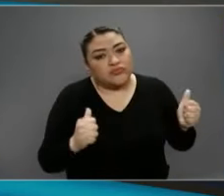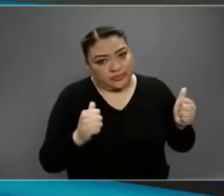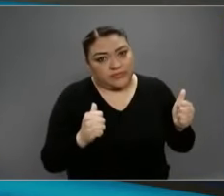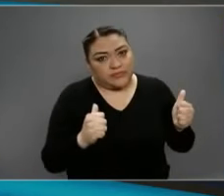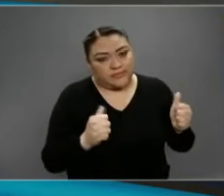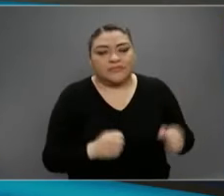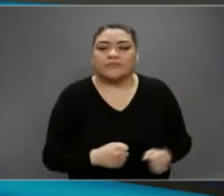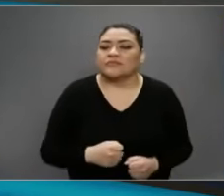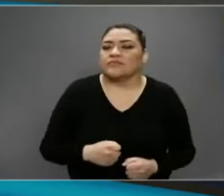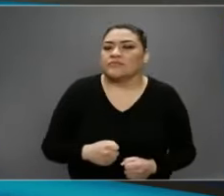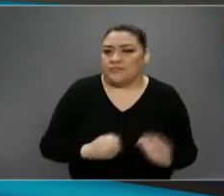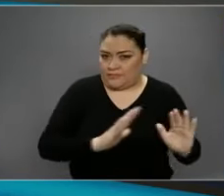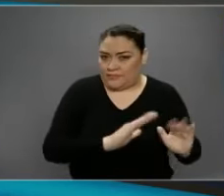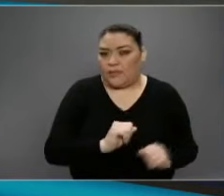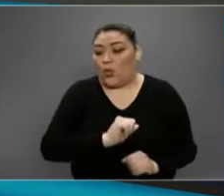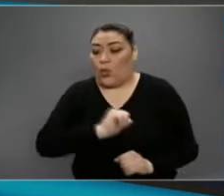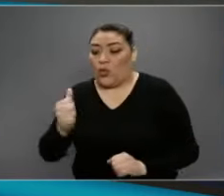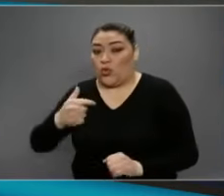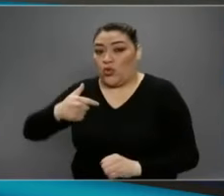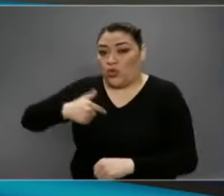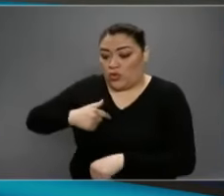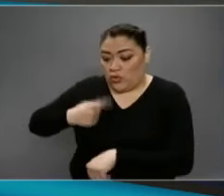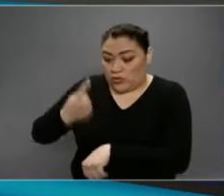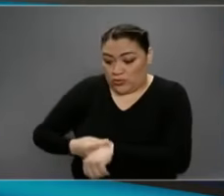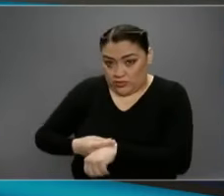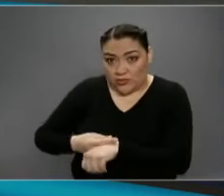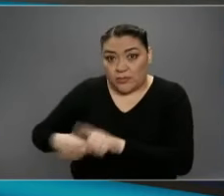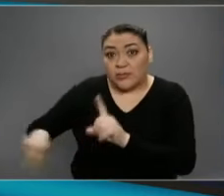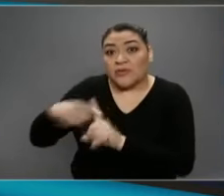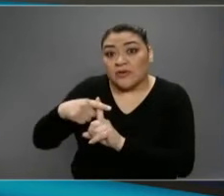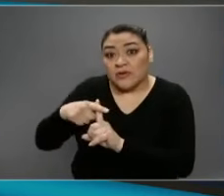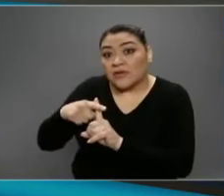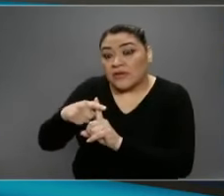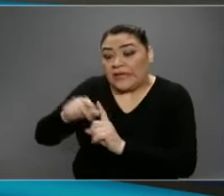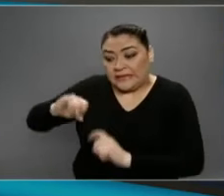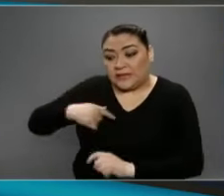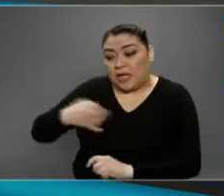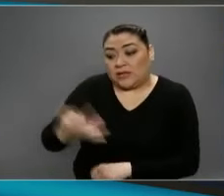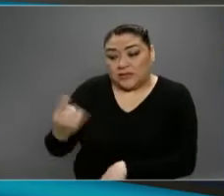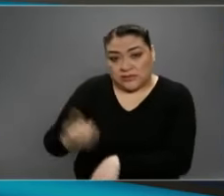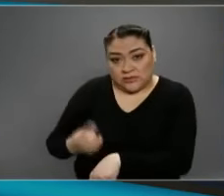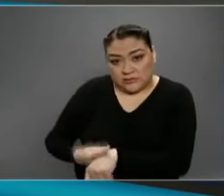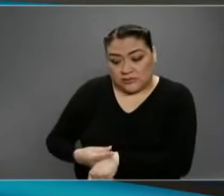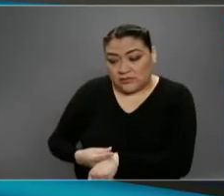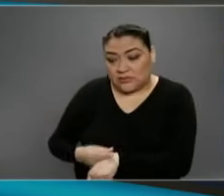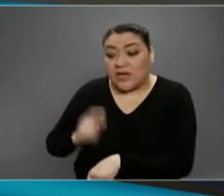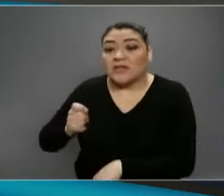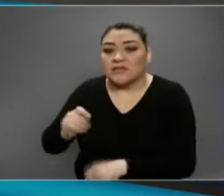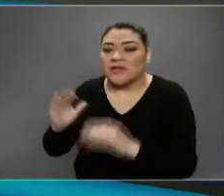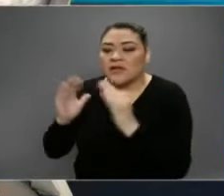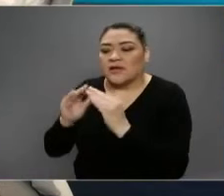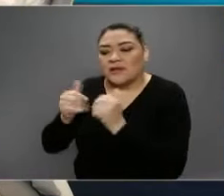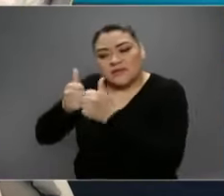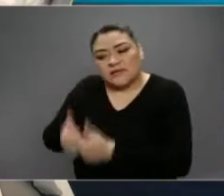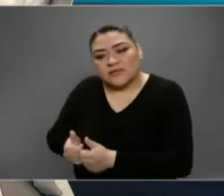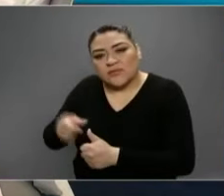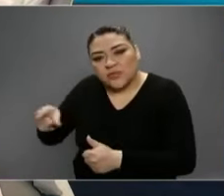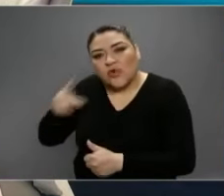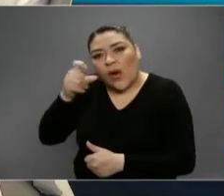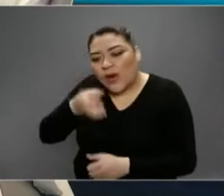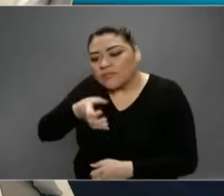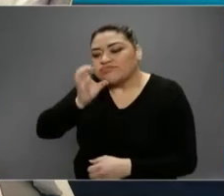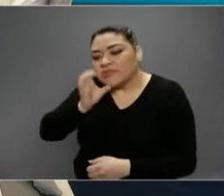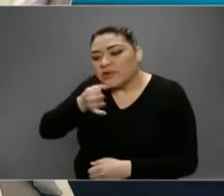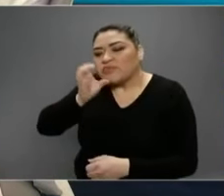Si salgo positivo, el tratamiento va a ser quédate en casa, toma muchos líquidos para estar hidratado y